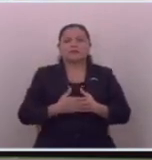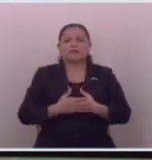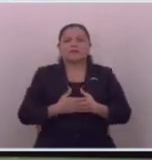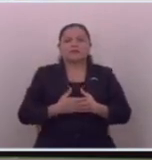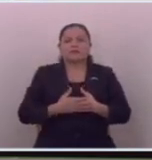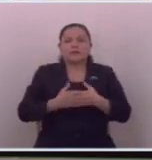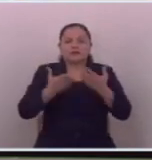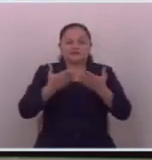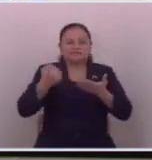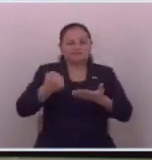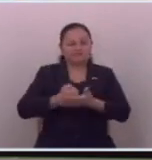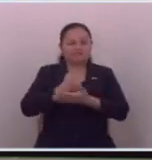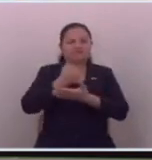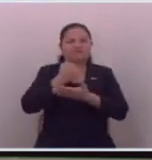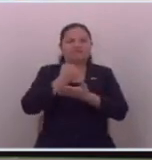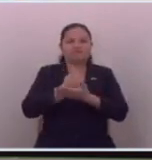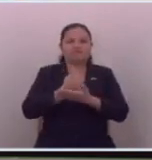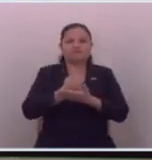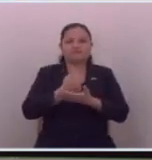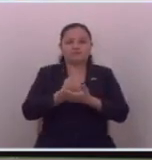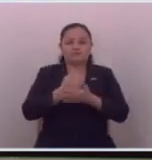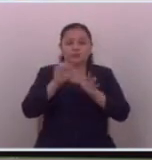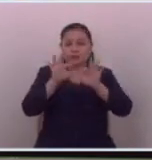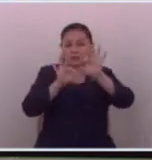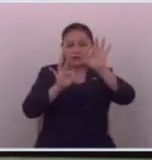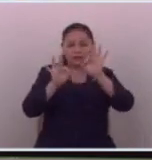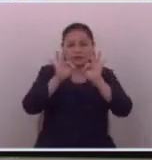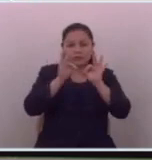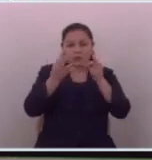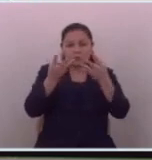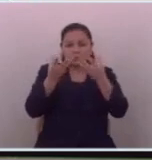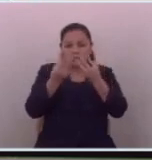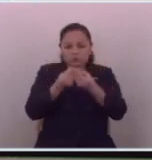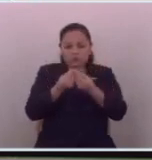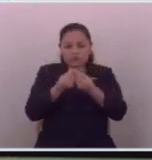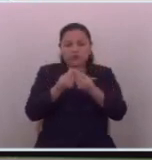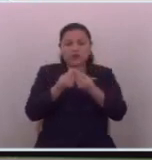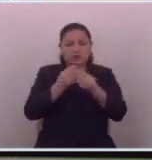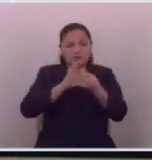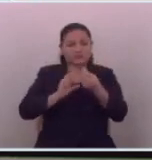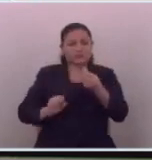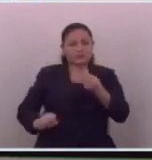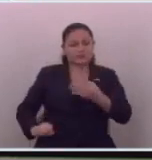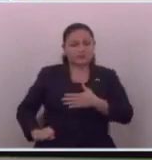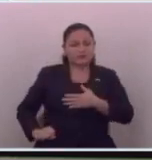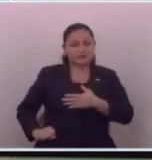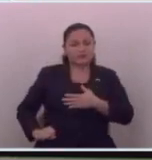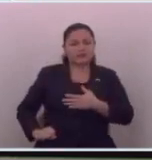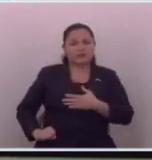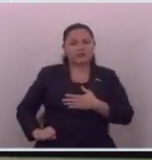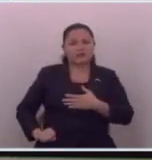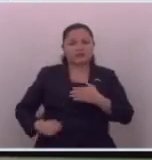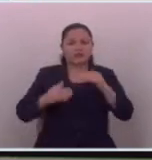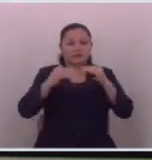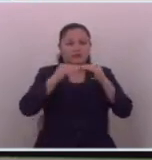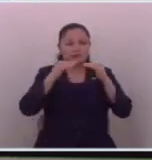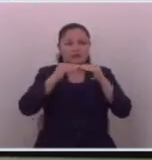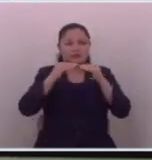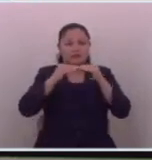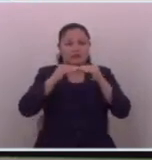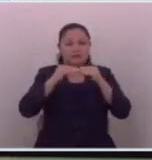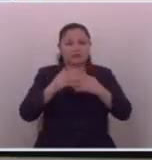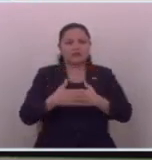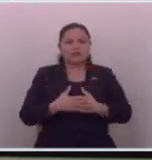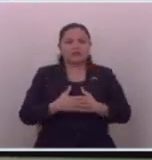porque desgraciadamente para unos pocos salvadoreños incluyendo a